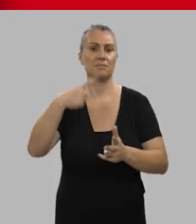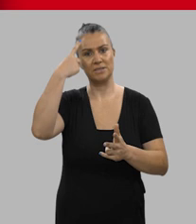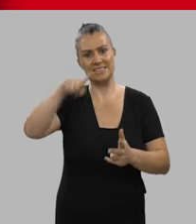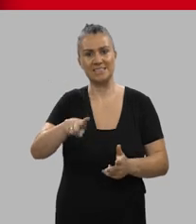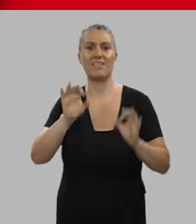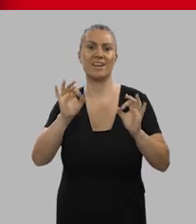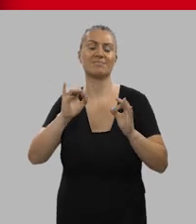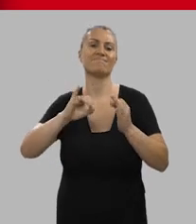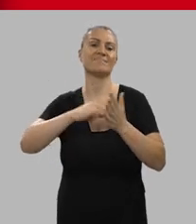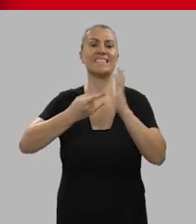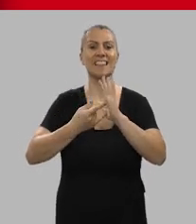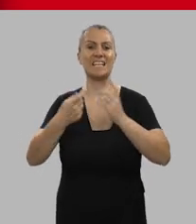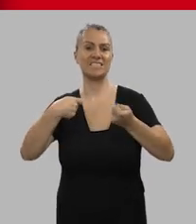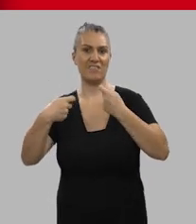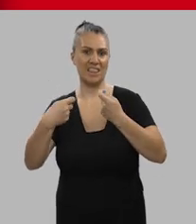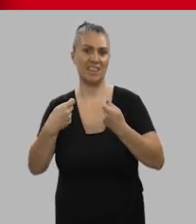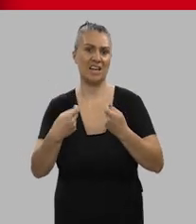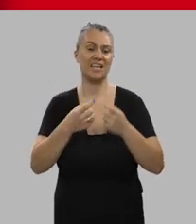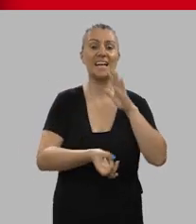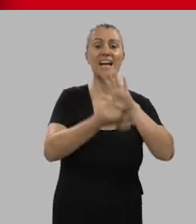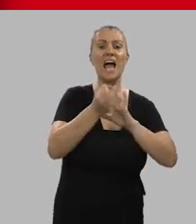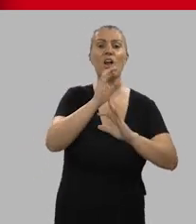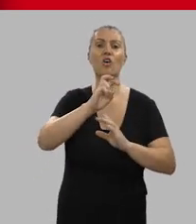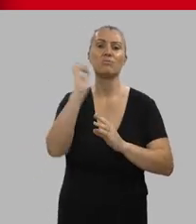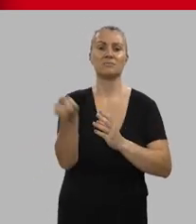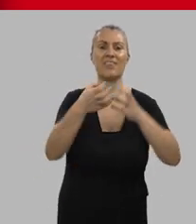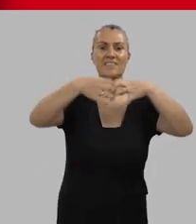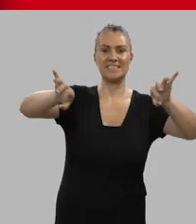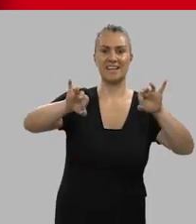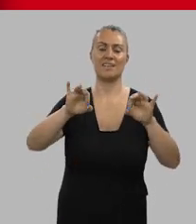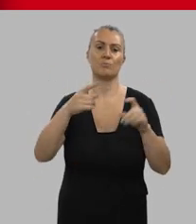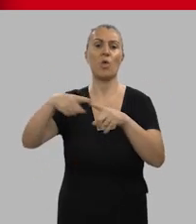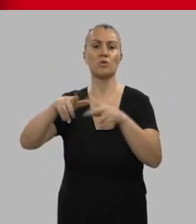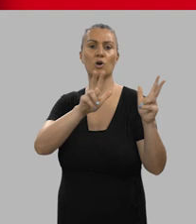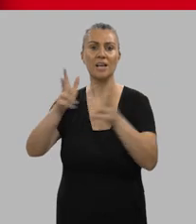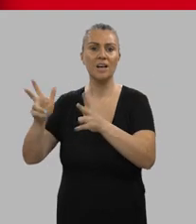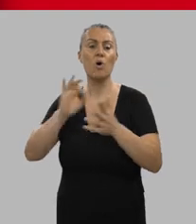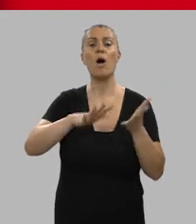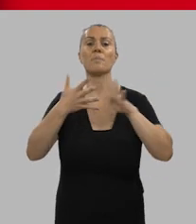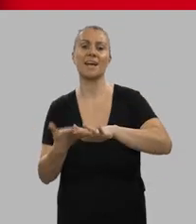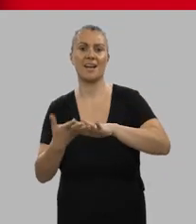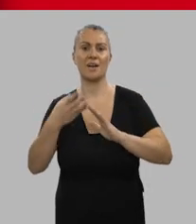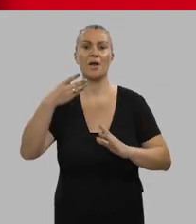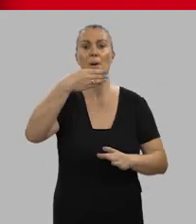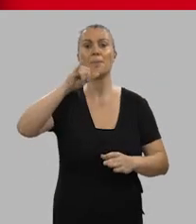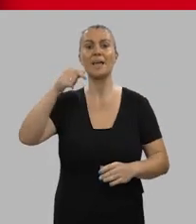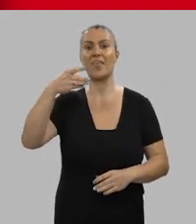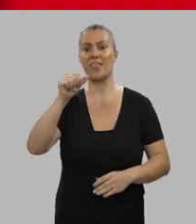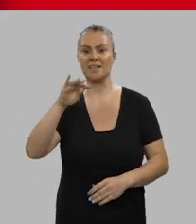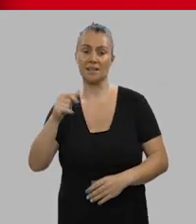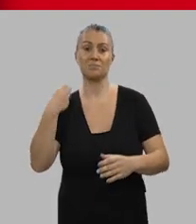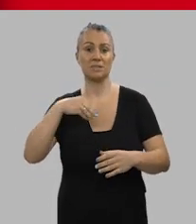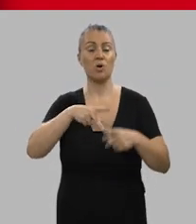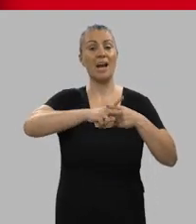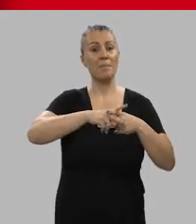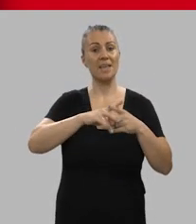las principales técnicas de venta, crear y diversificar productos hoteleros, utilizar y aplicar Big Data, aprender las